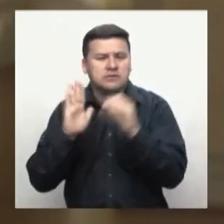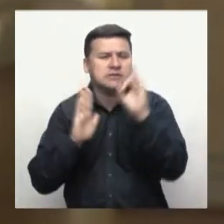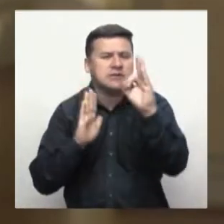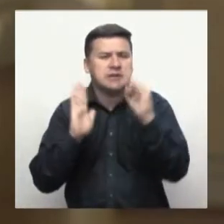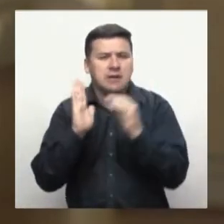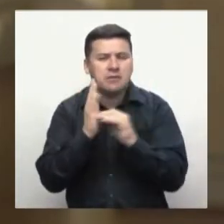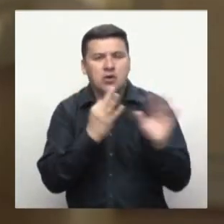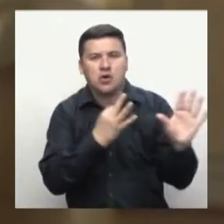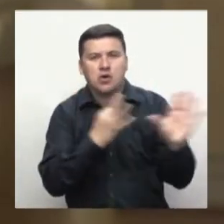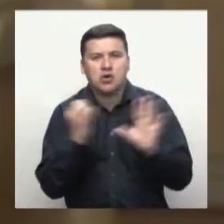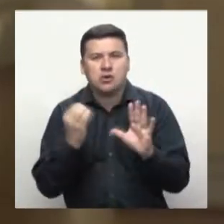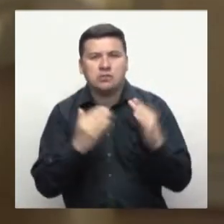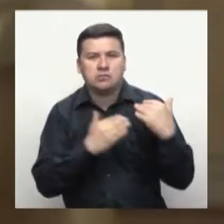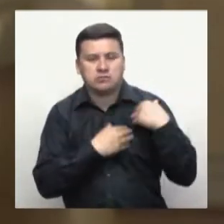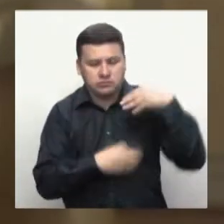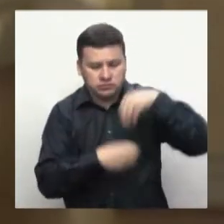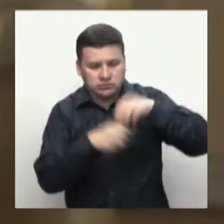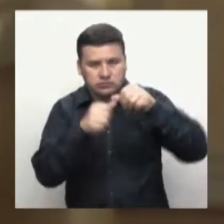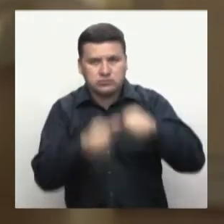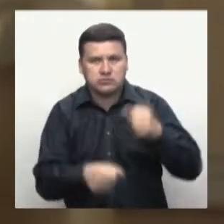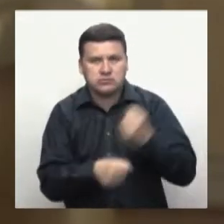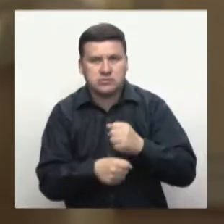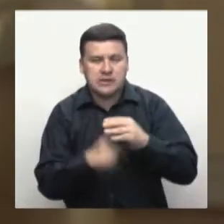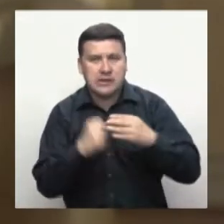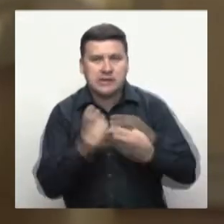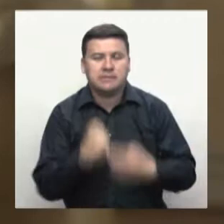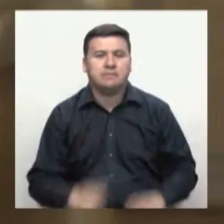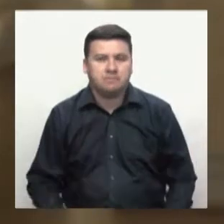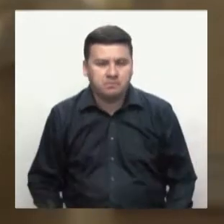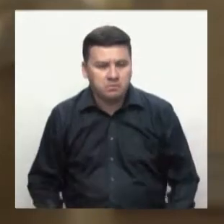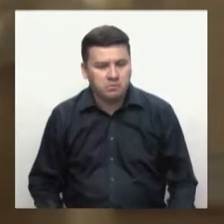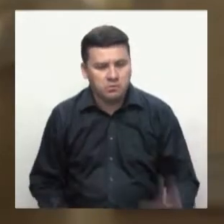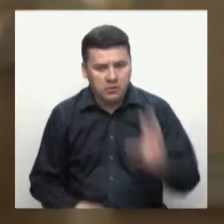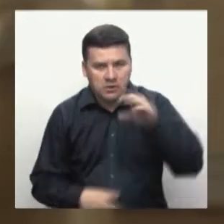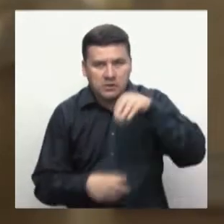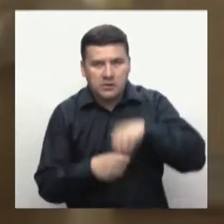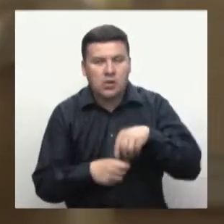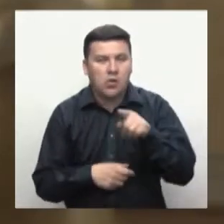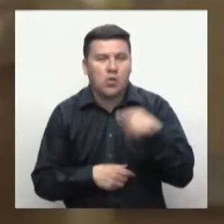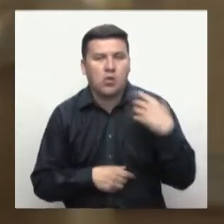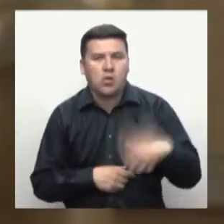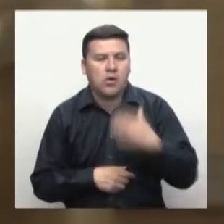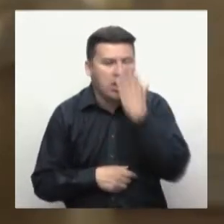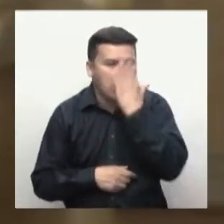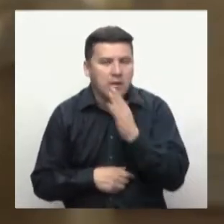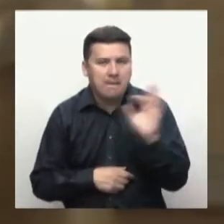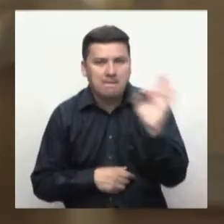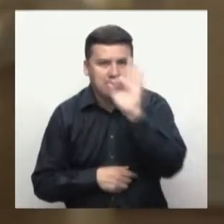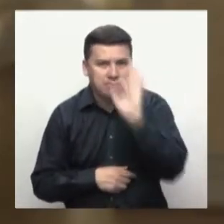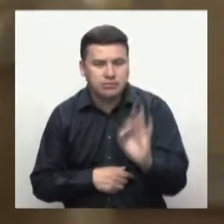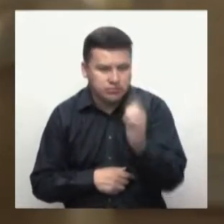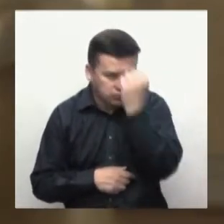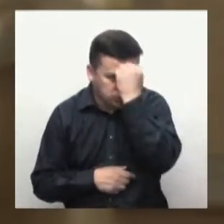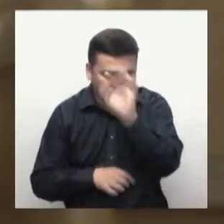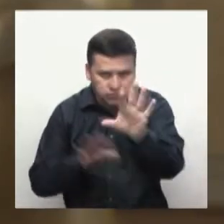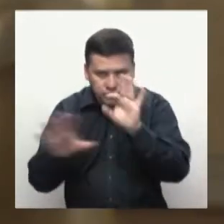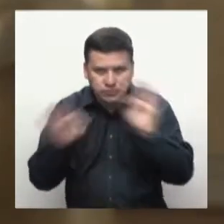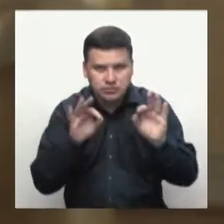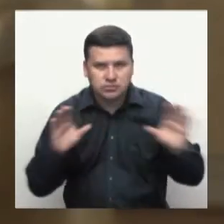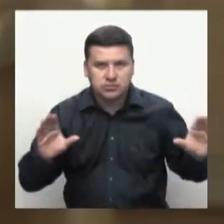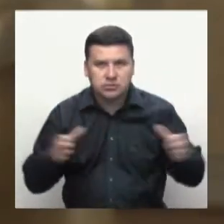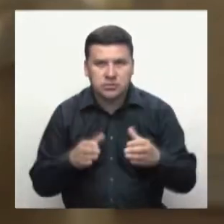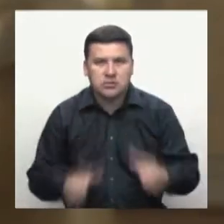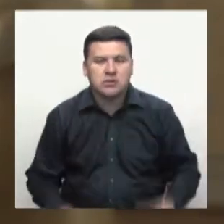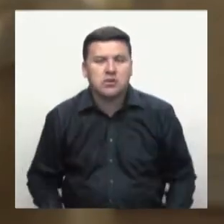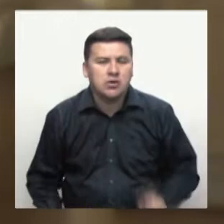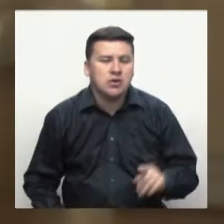creación de 3,800 cargos en la planta de personal del SENA, que incluirá un gran porcentaje de